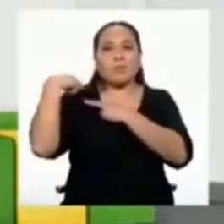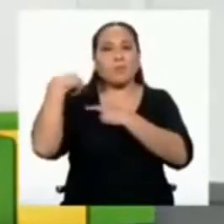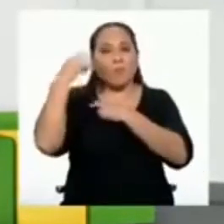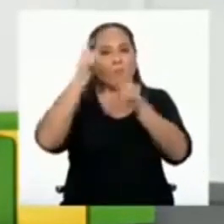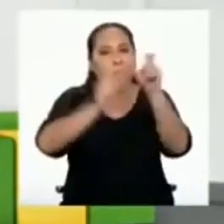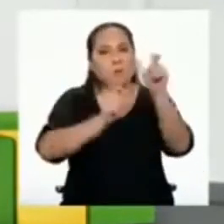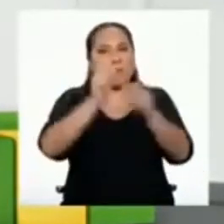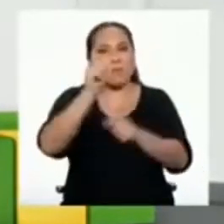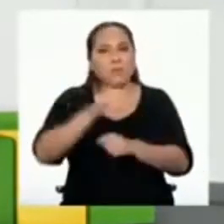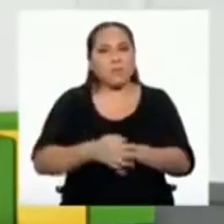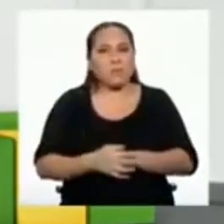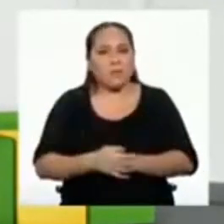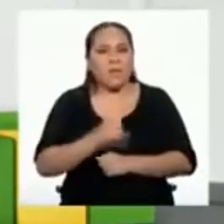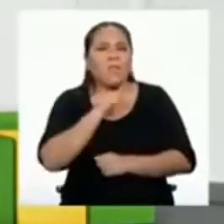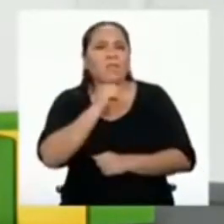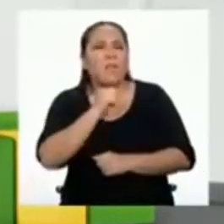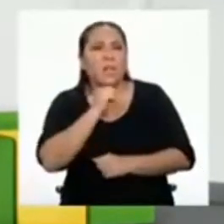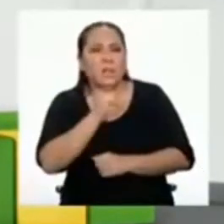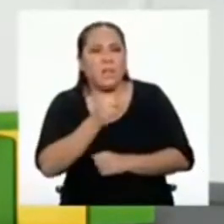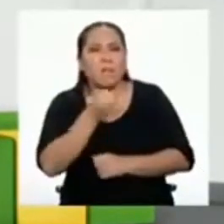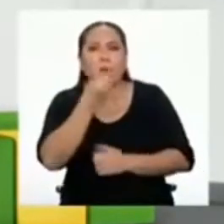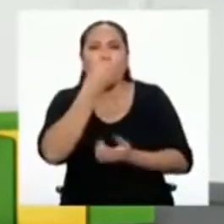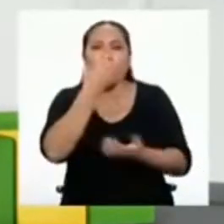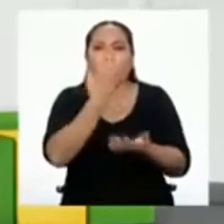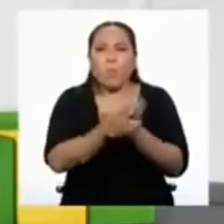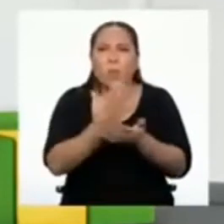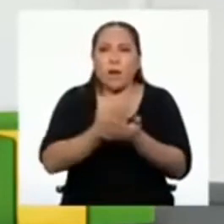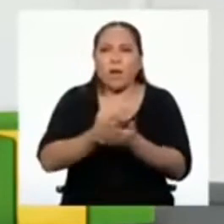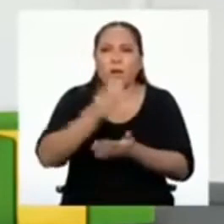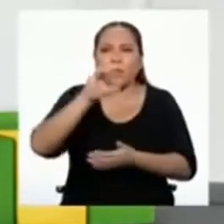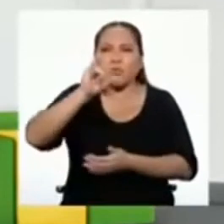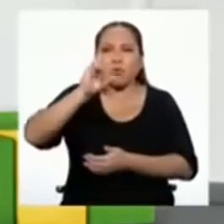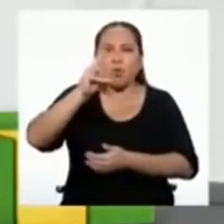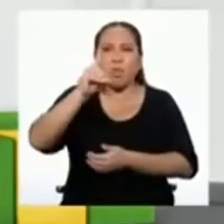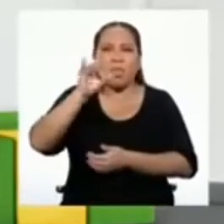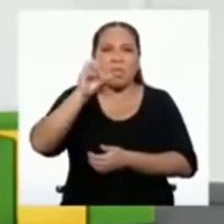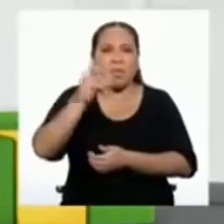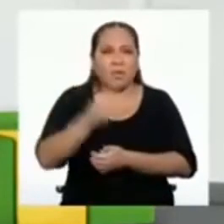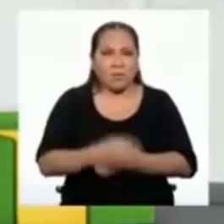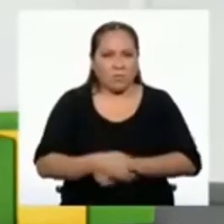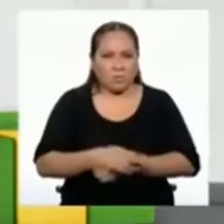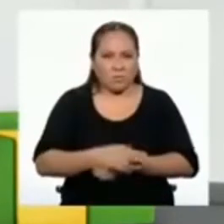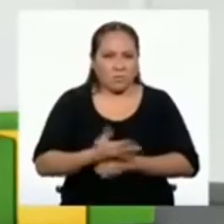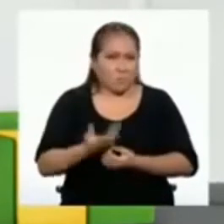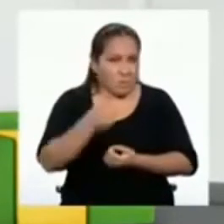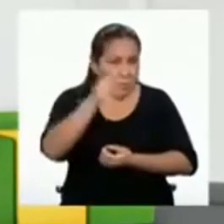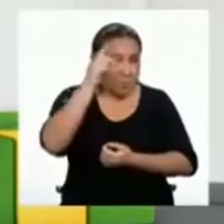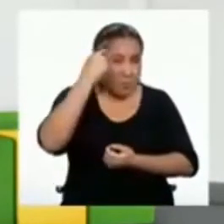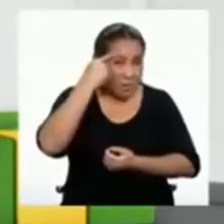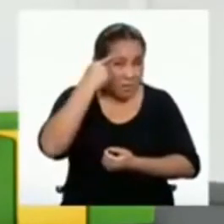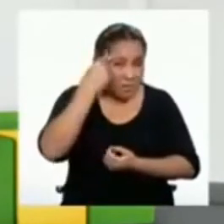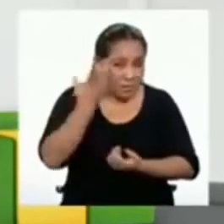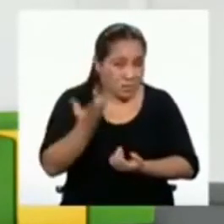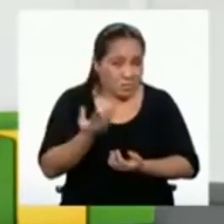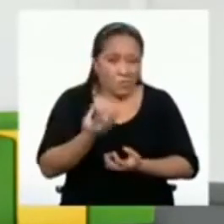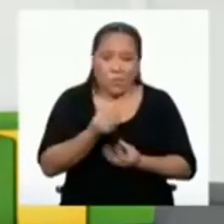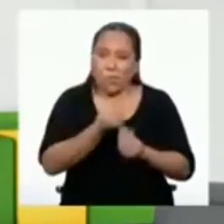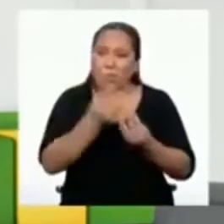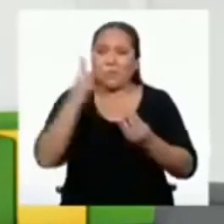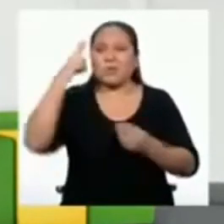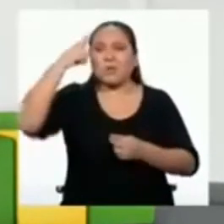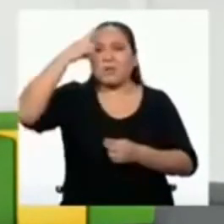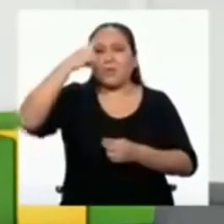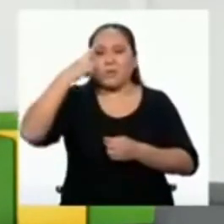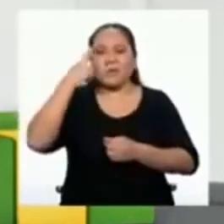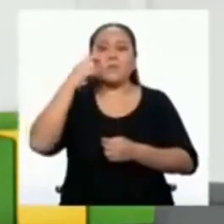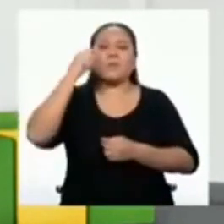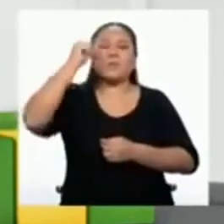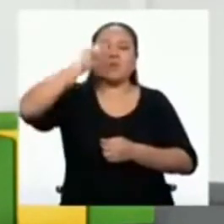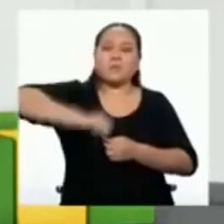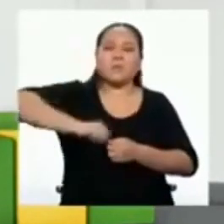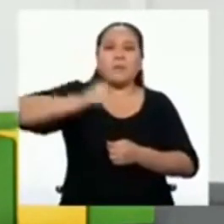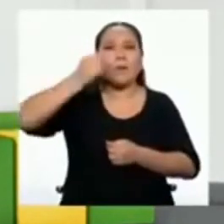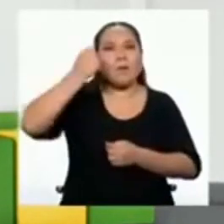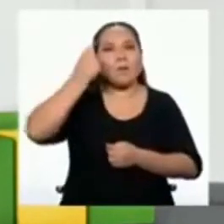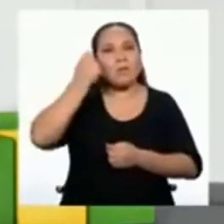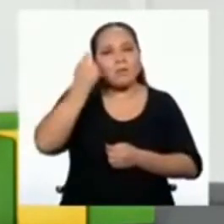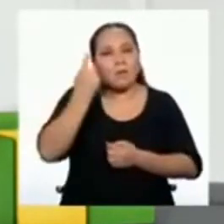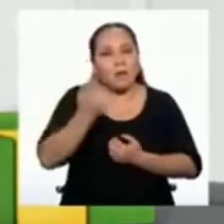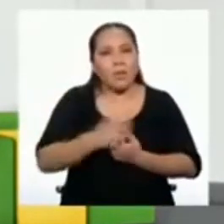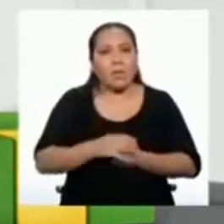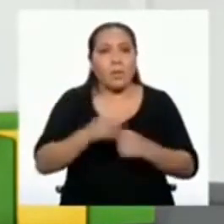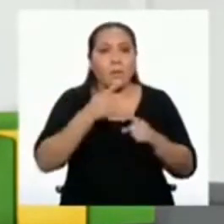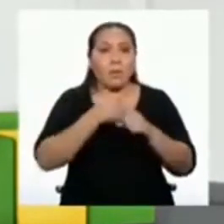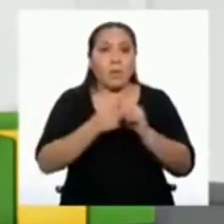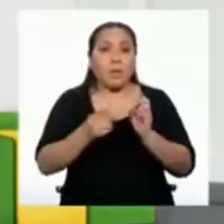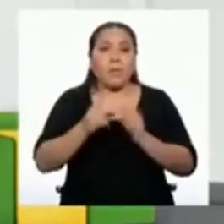entonces para ser buenos ciudadanos? ¿Se te ocurre algo? Son muchas reflexiones, lo entiendo. Así que para